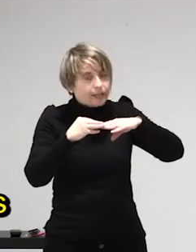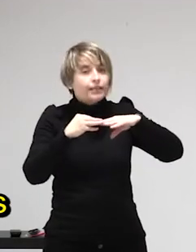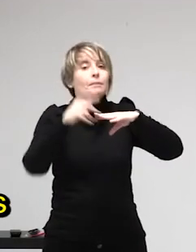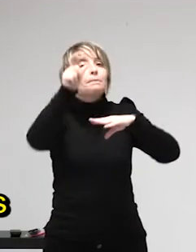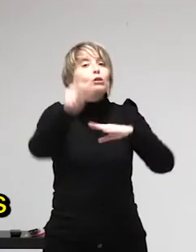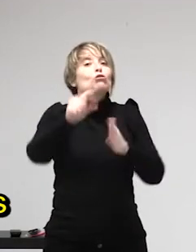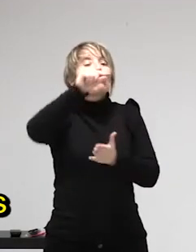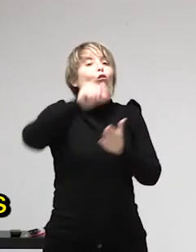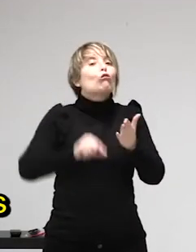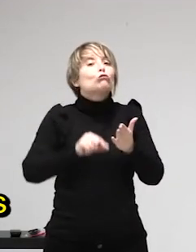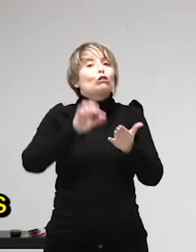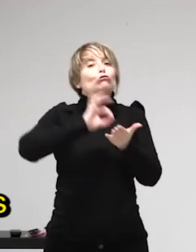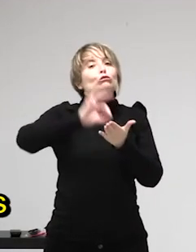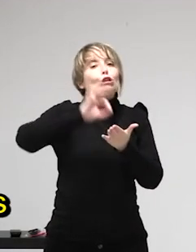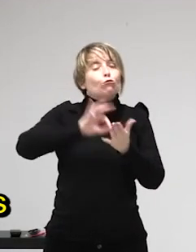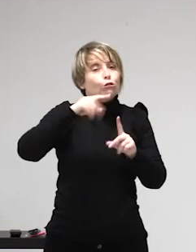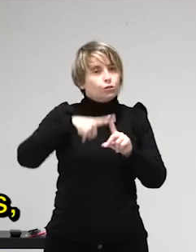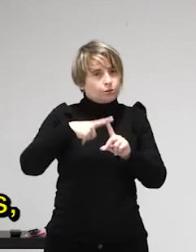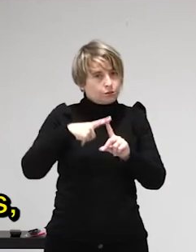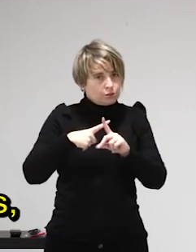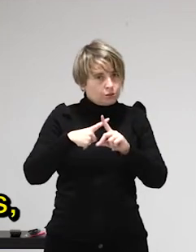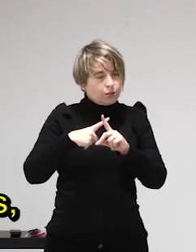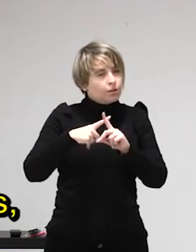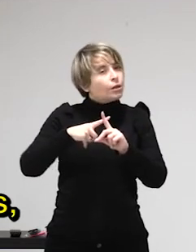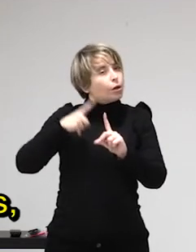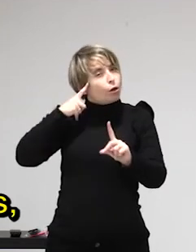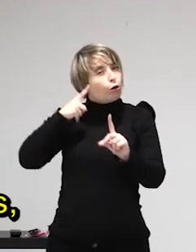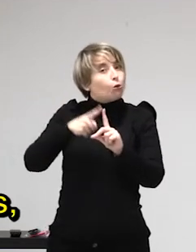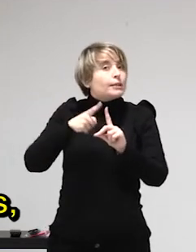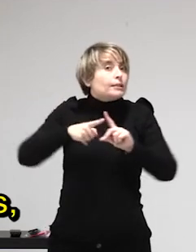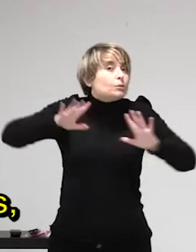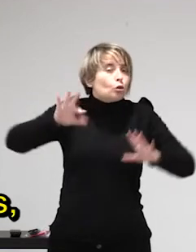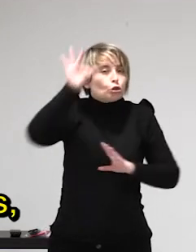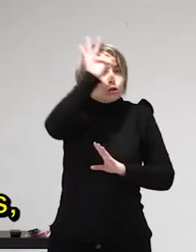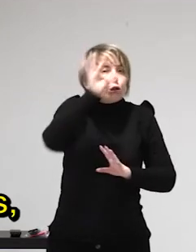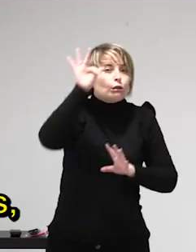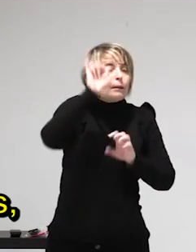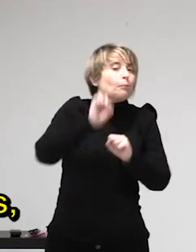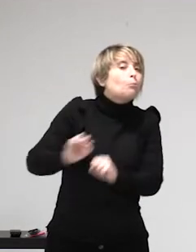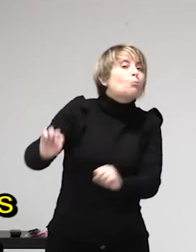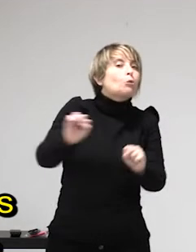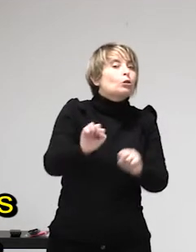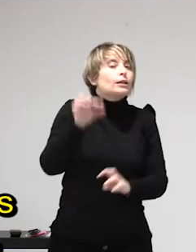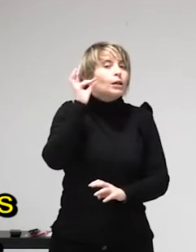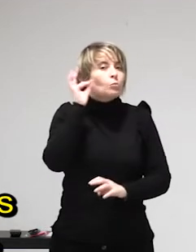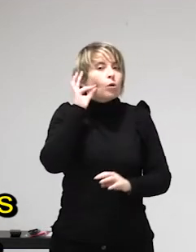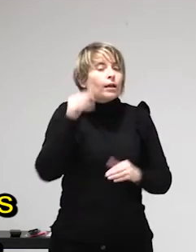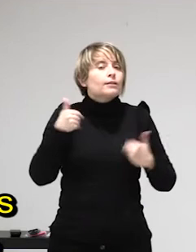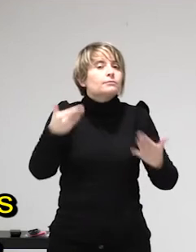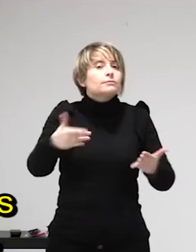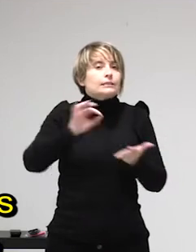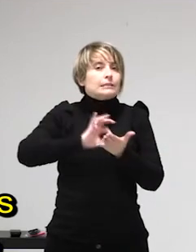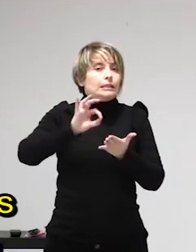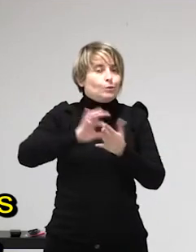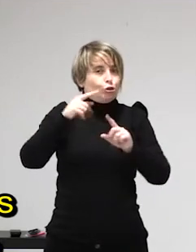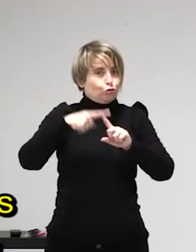que querías que quedaran claros algunos conceptos. Se habla de posturas regulacionistas, se habla de posturas abolicionistas y, ¿te parece, vamos a dar pinceladas